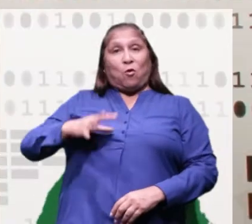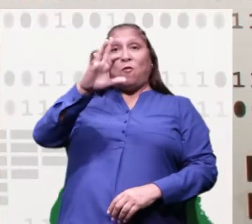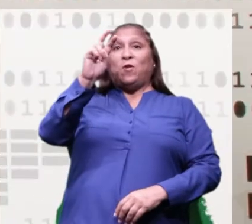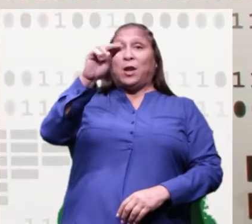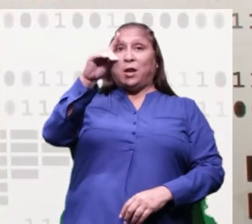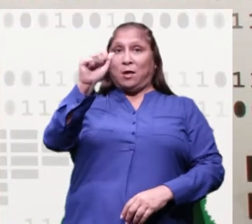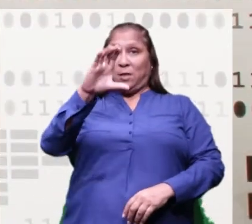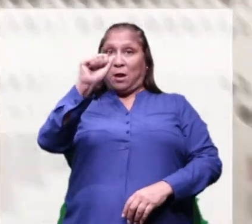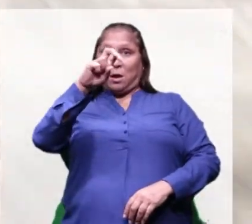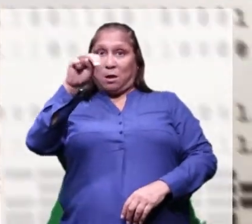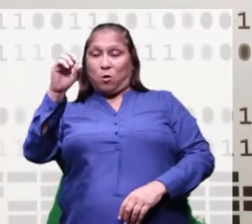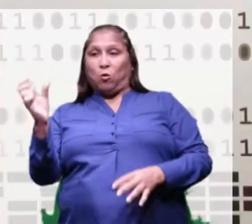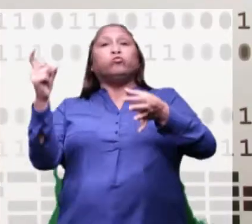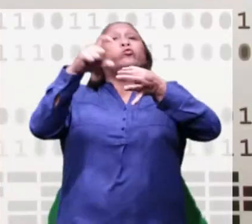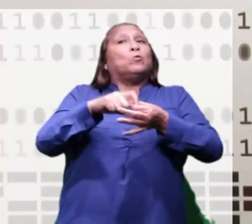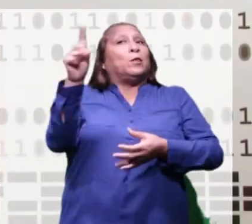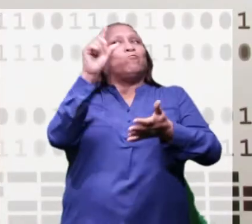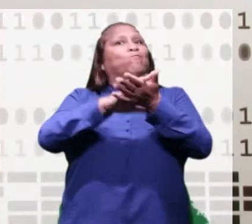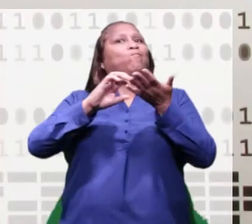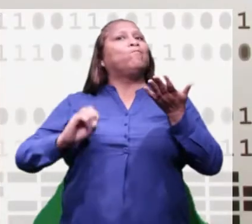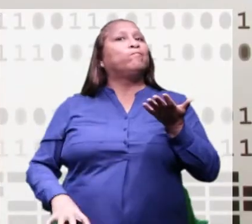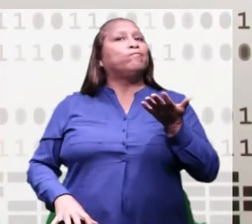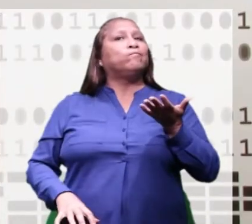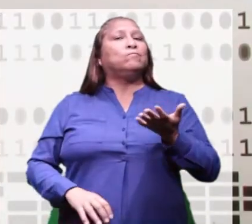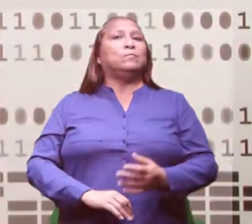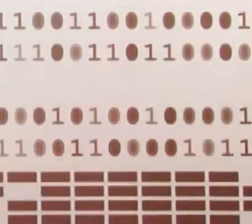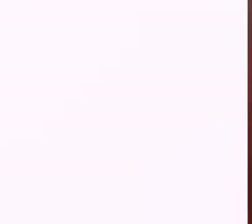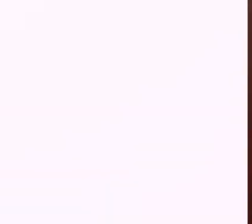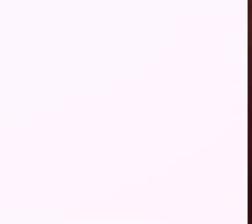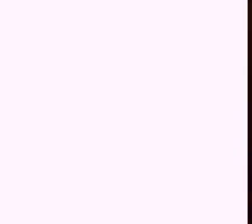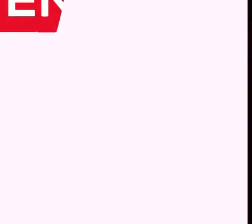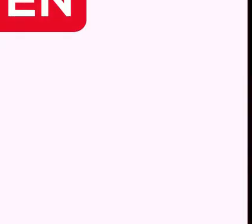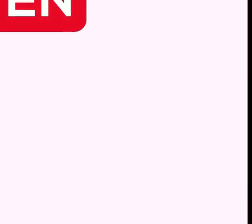Yo soy Fernanda Cango. ¡Súmate para que no nos resten!